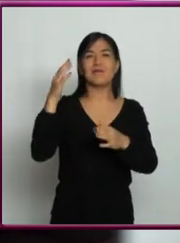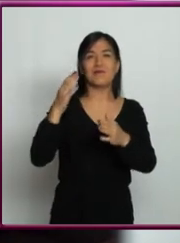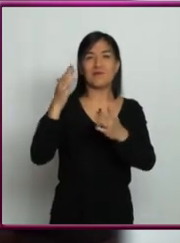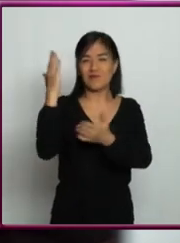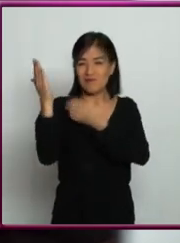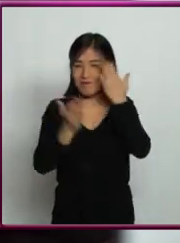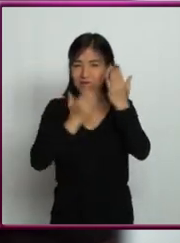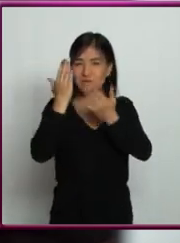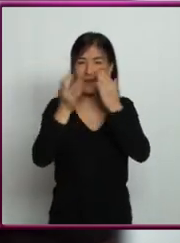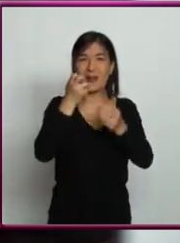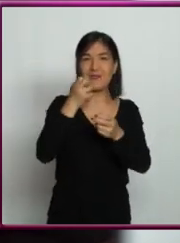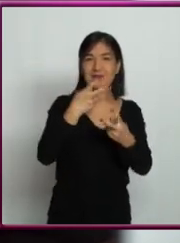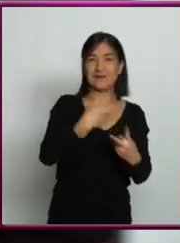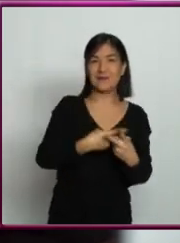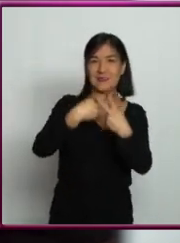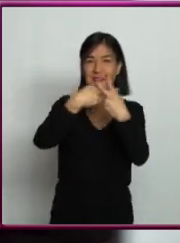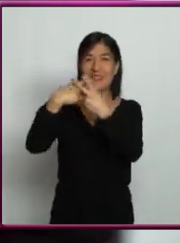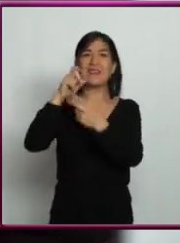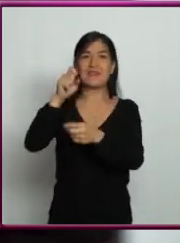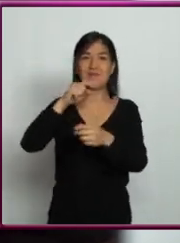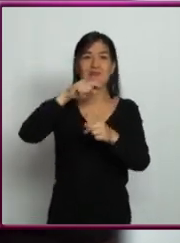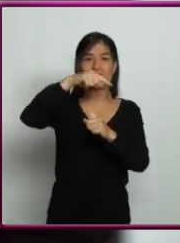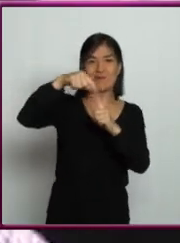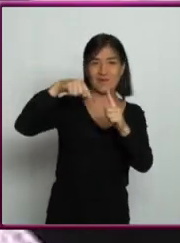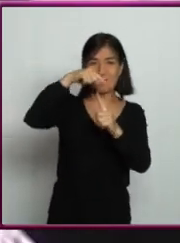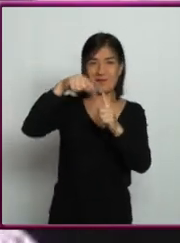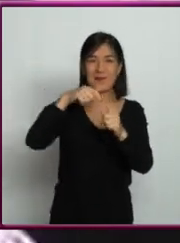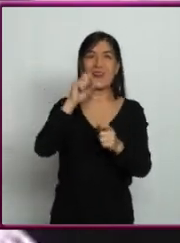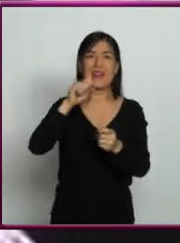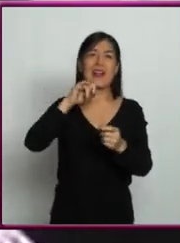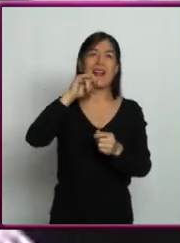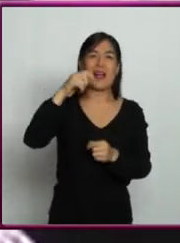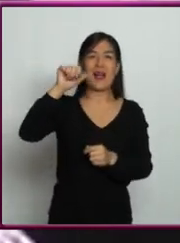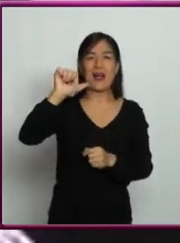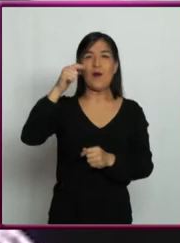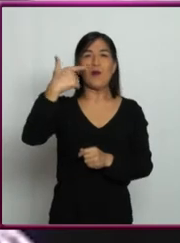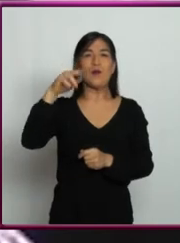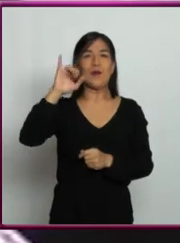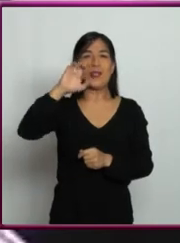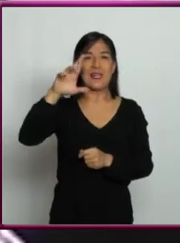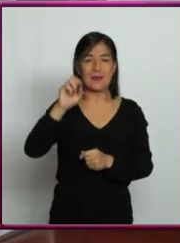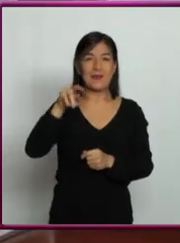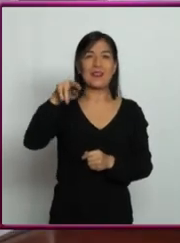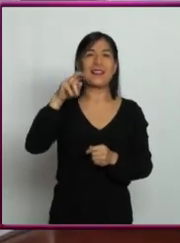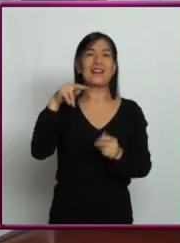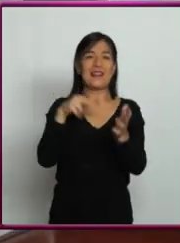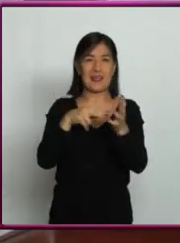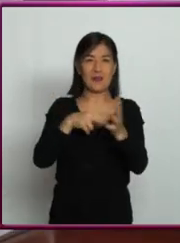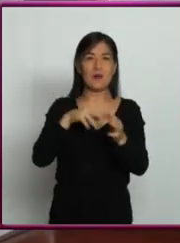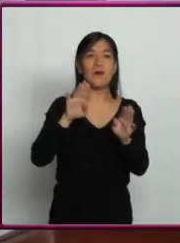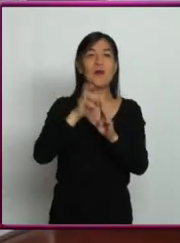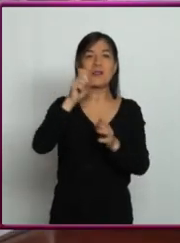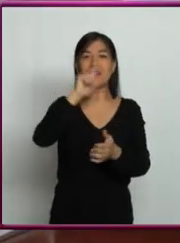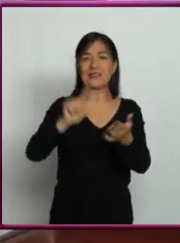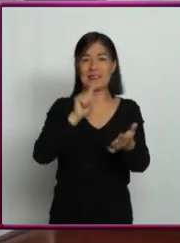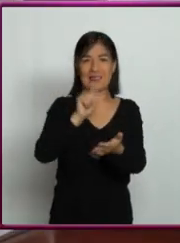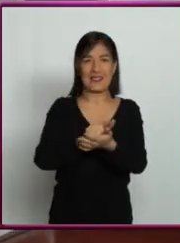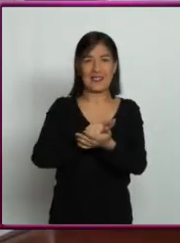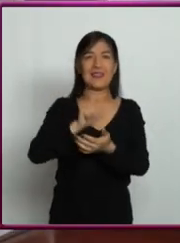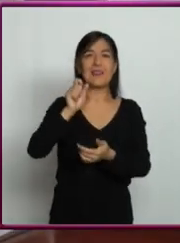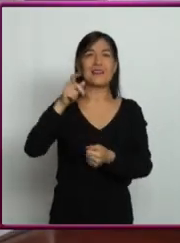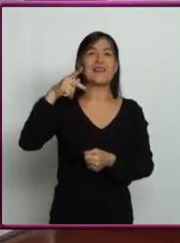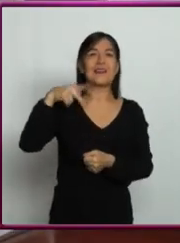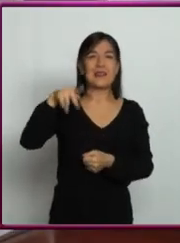estas estrellas que están orbitando alrededor de los hoyos negros? Pues aquí, básicamente, son las leyes de Kepler. Son matemáticas ya